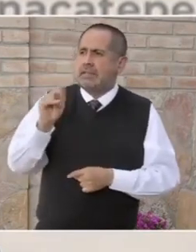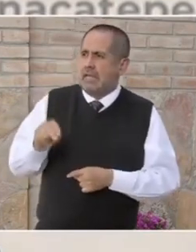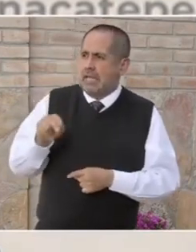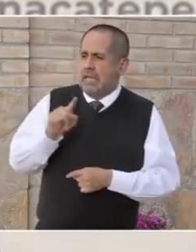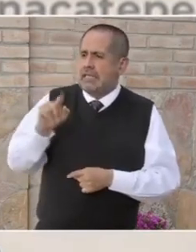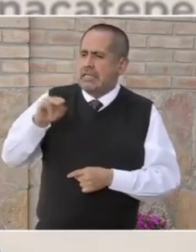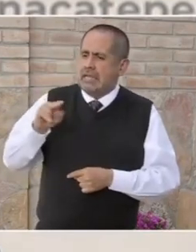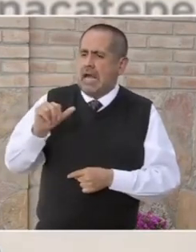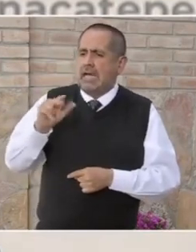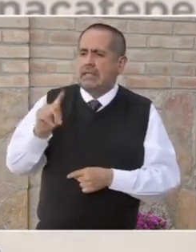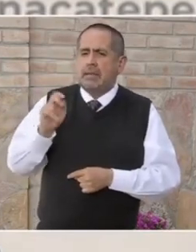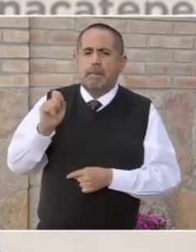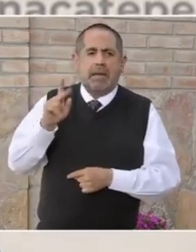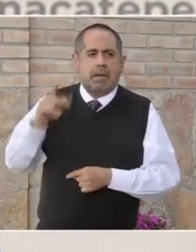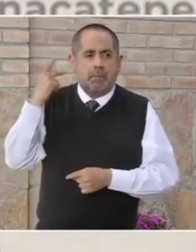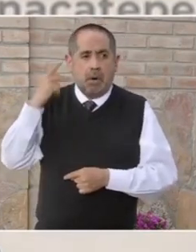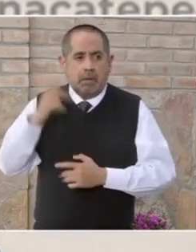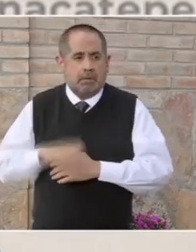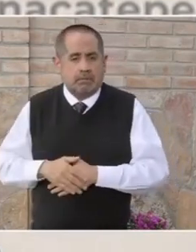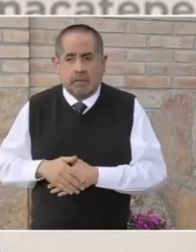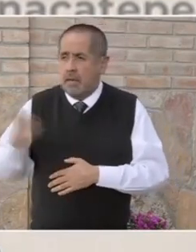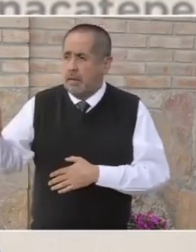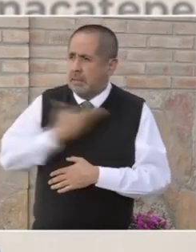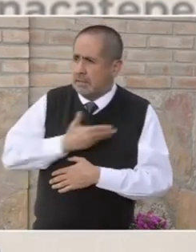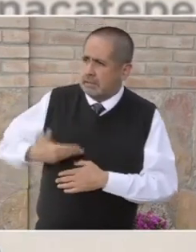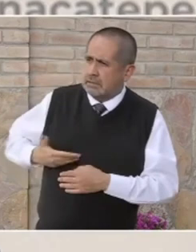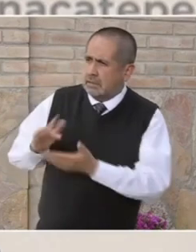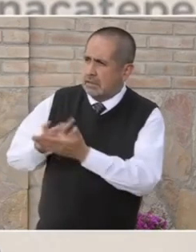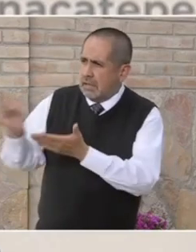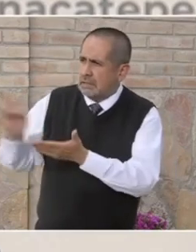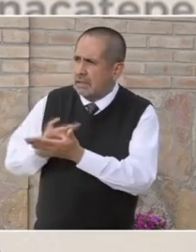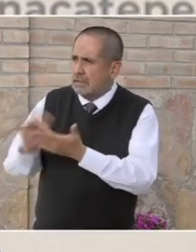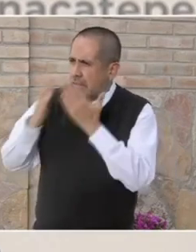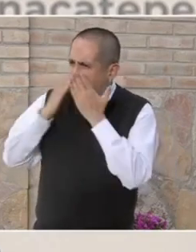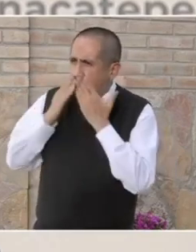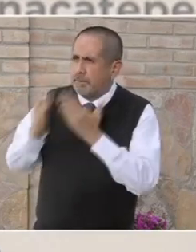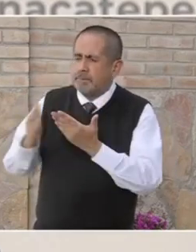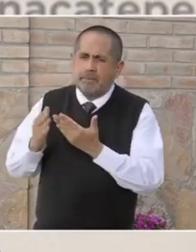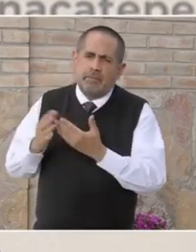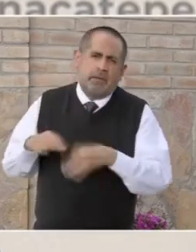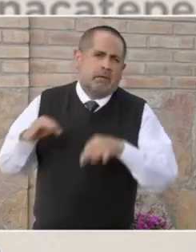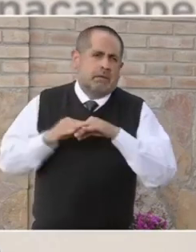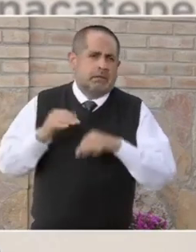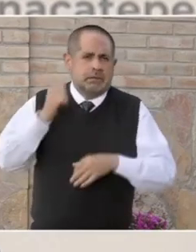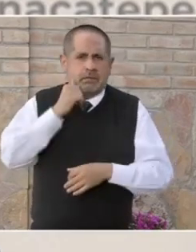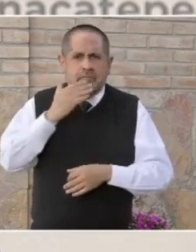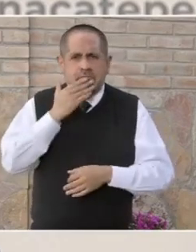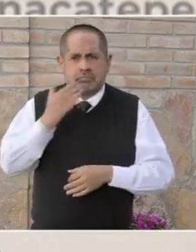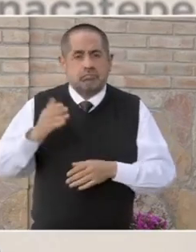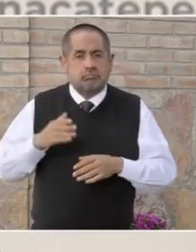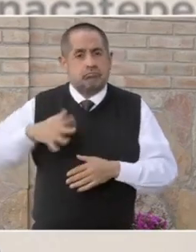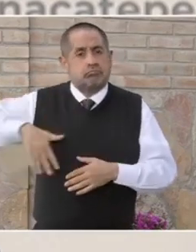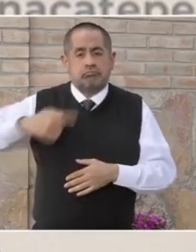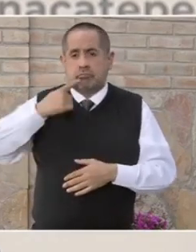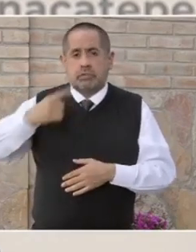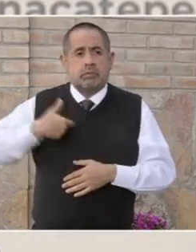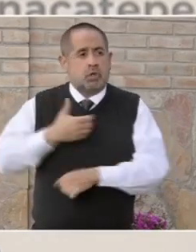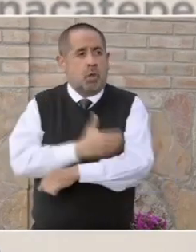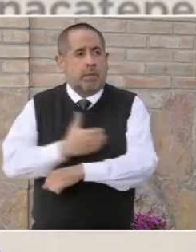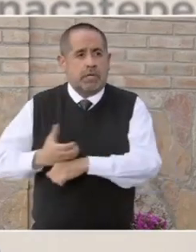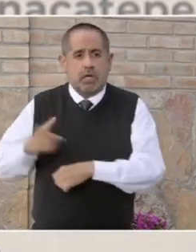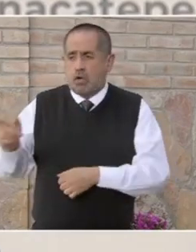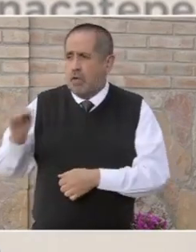Al presidente, todos los agradecimientos, como siempre, muy profundos, y como dice nuestro compañero